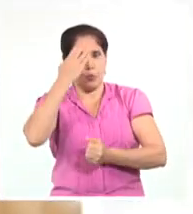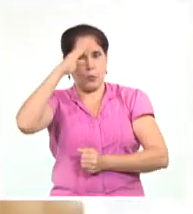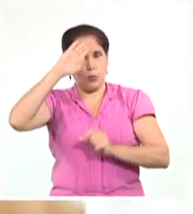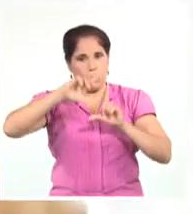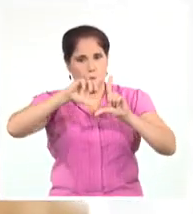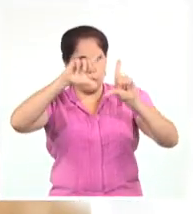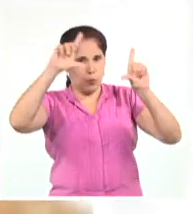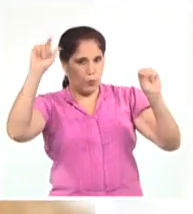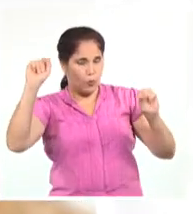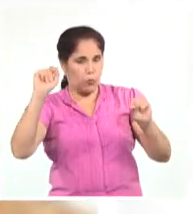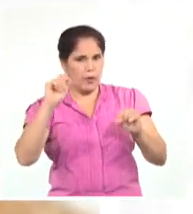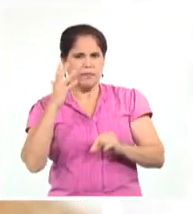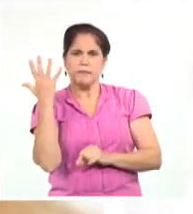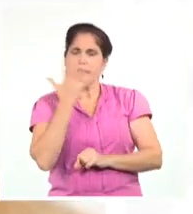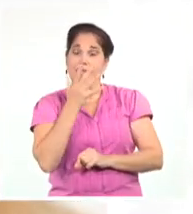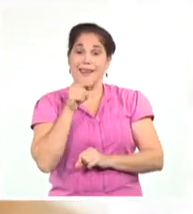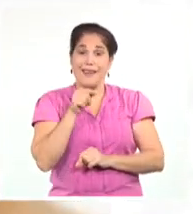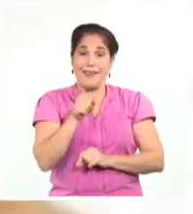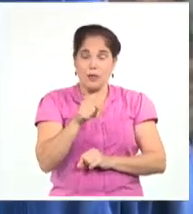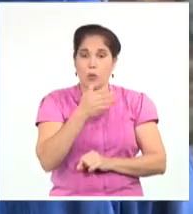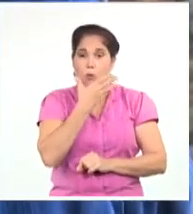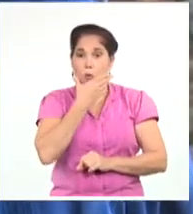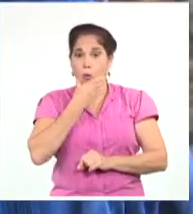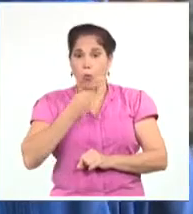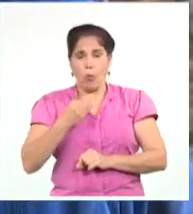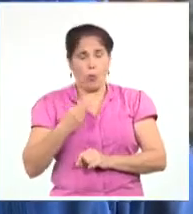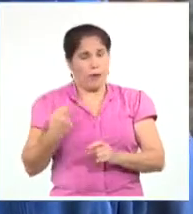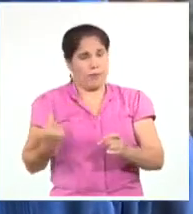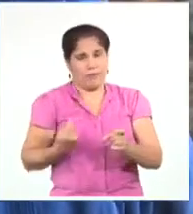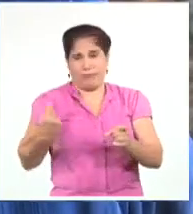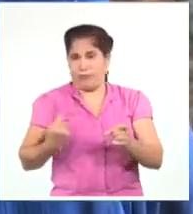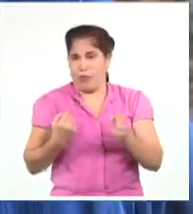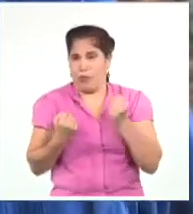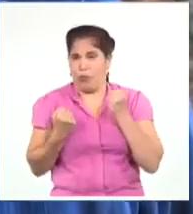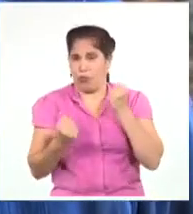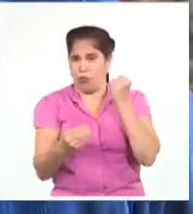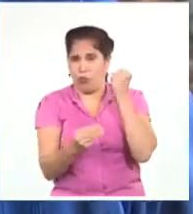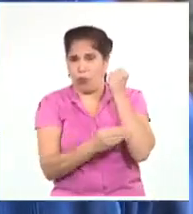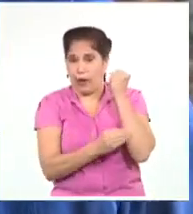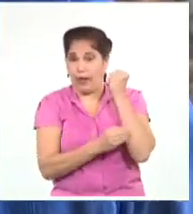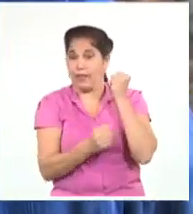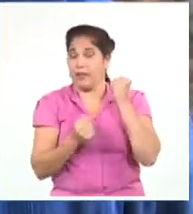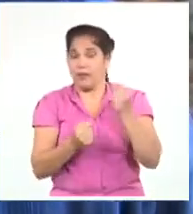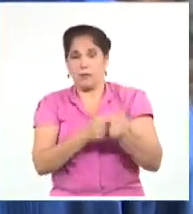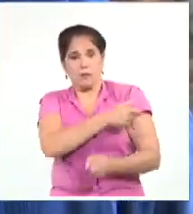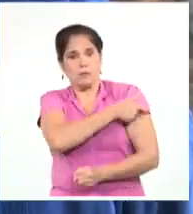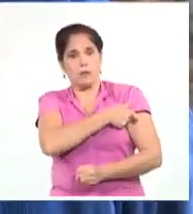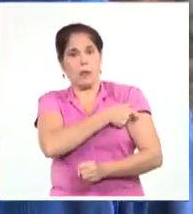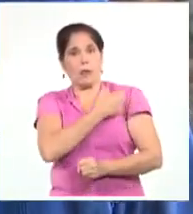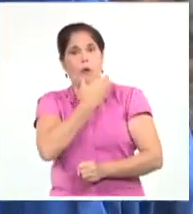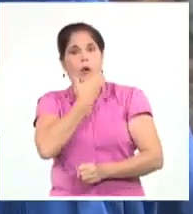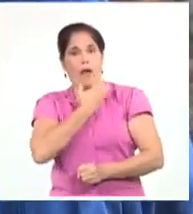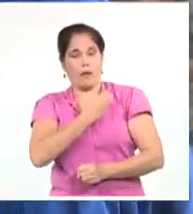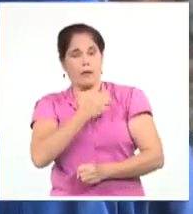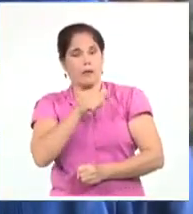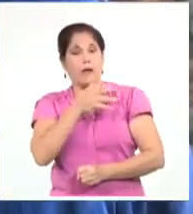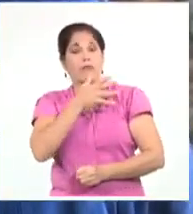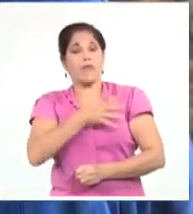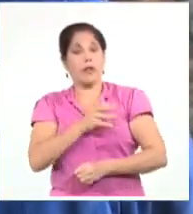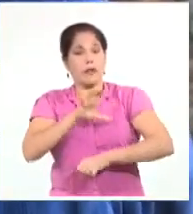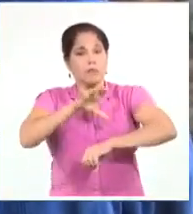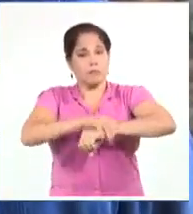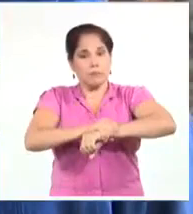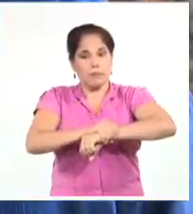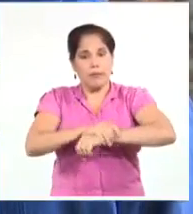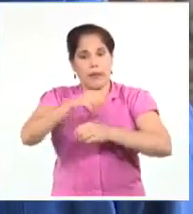fue de avanzada en una generación de vanguardia, en esa generación del centenario, moncadista, prisionero con Fidel en Isla de